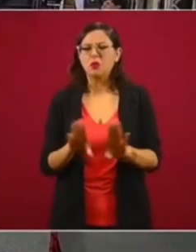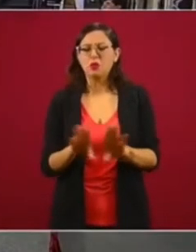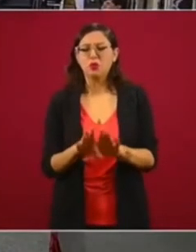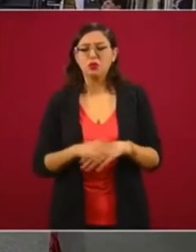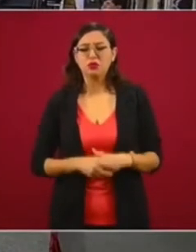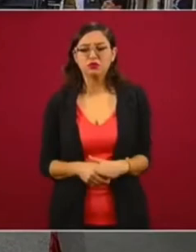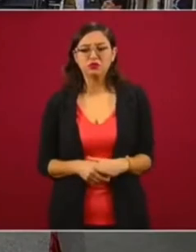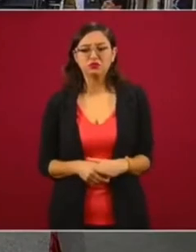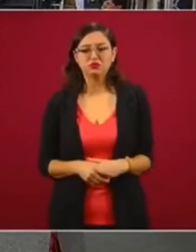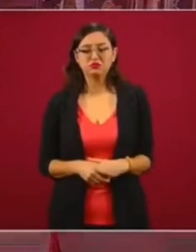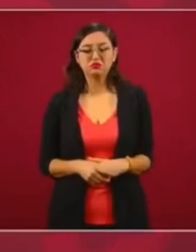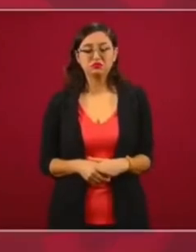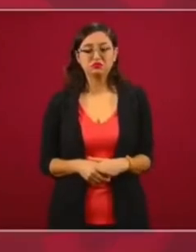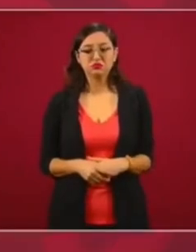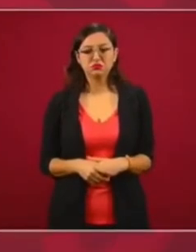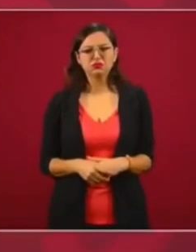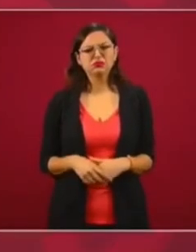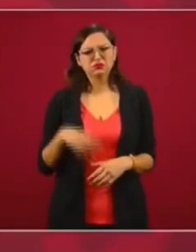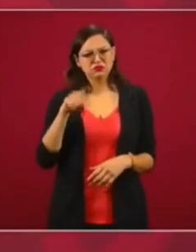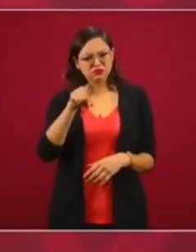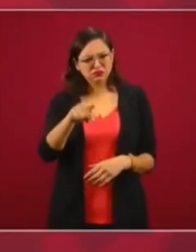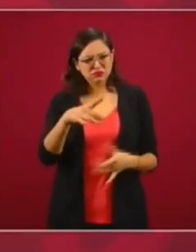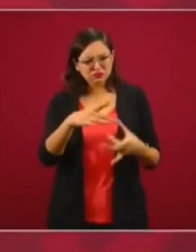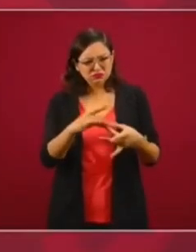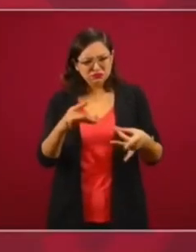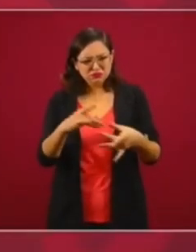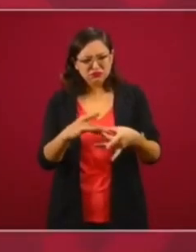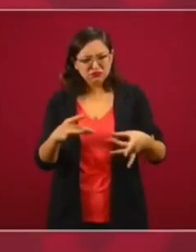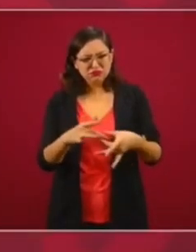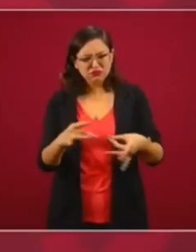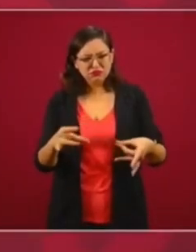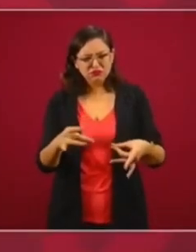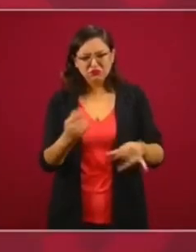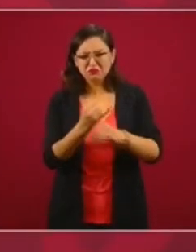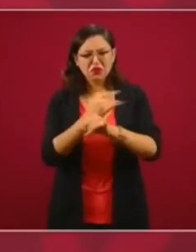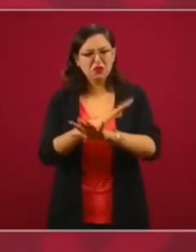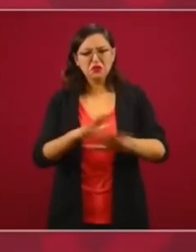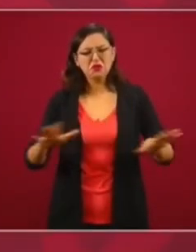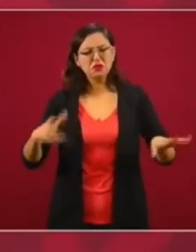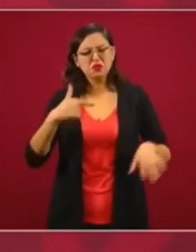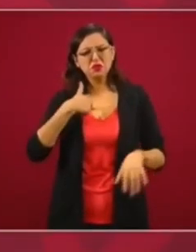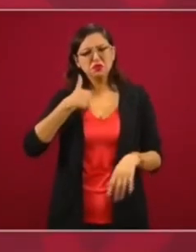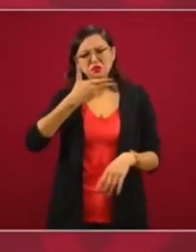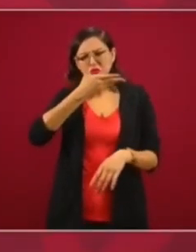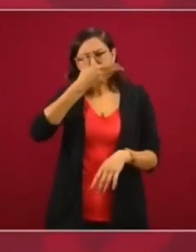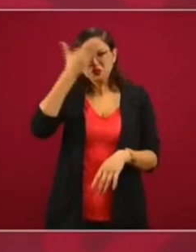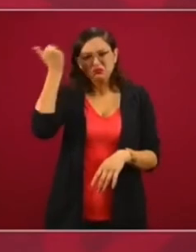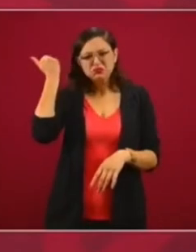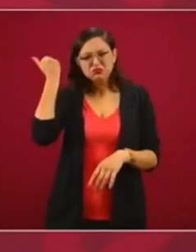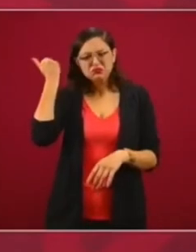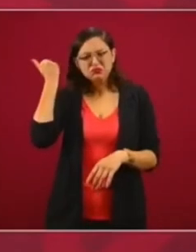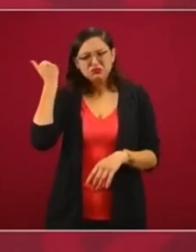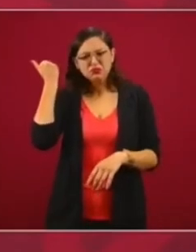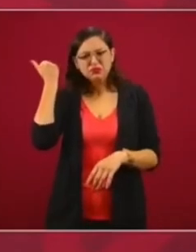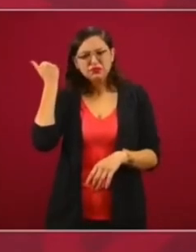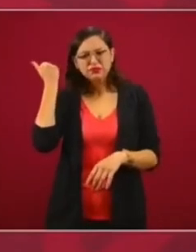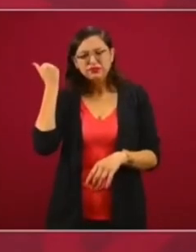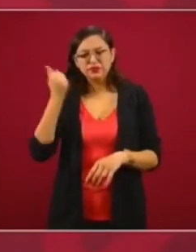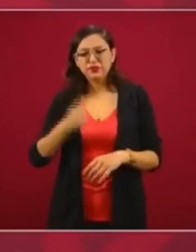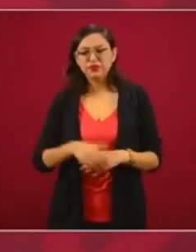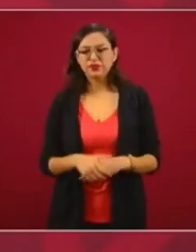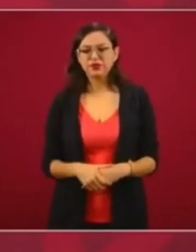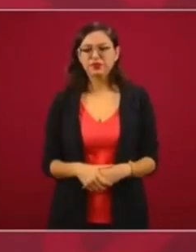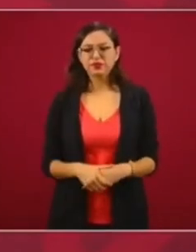tengo información sobre lo que me estás preguntando, no